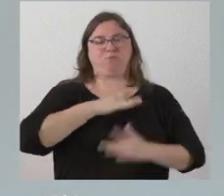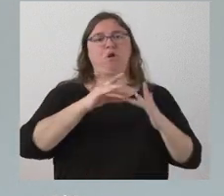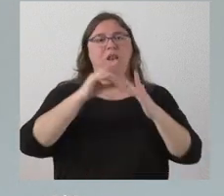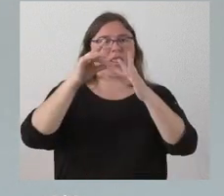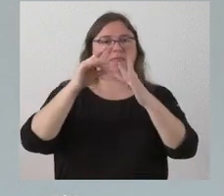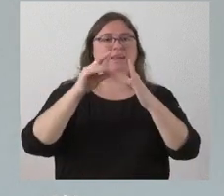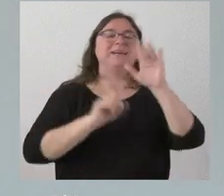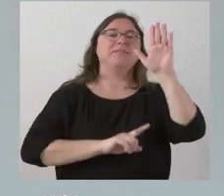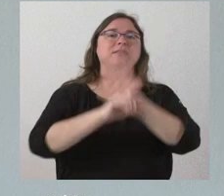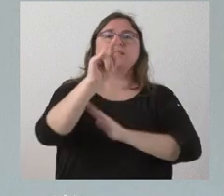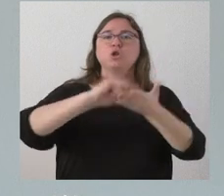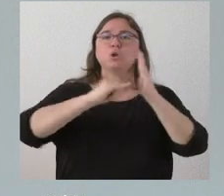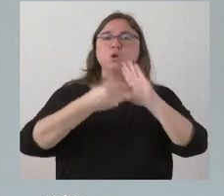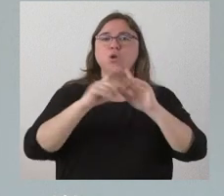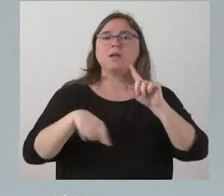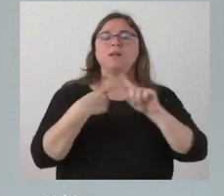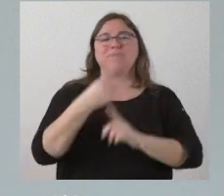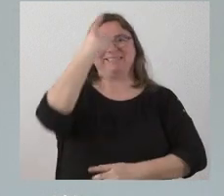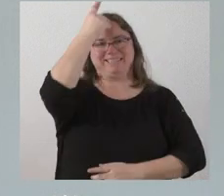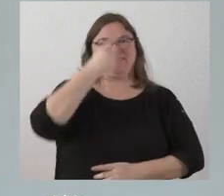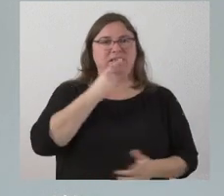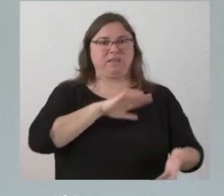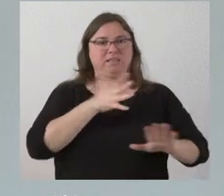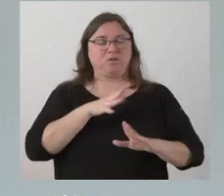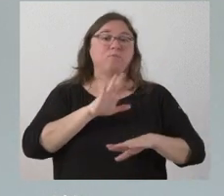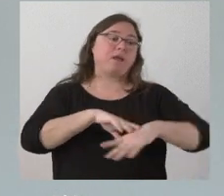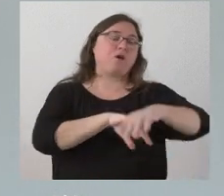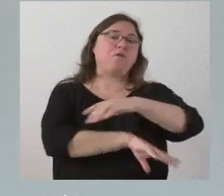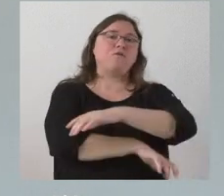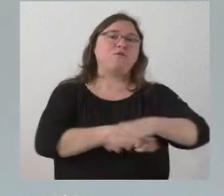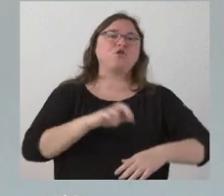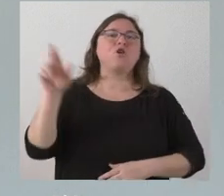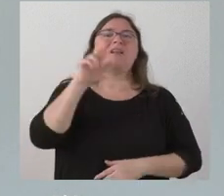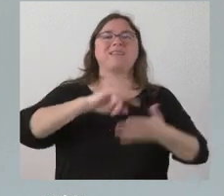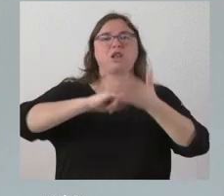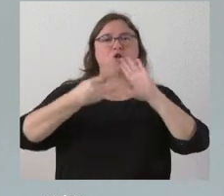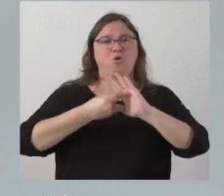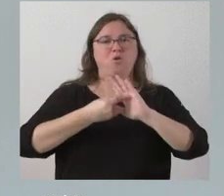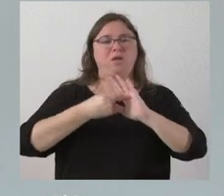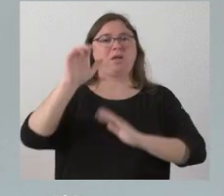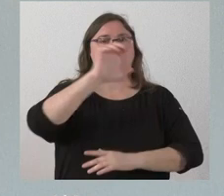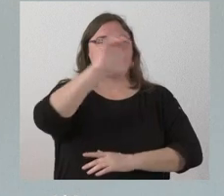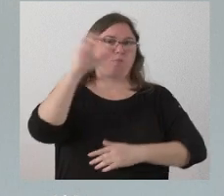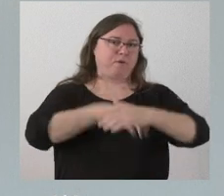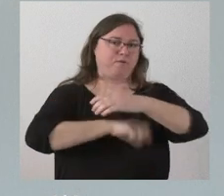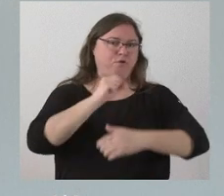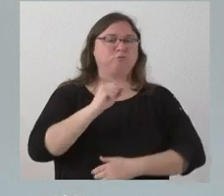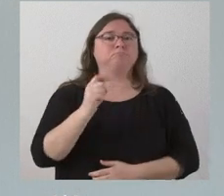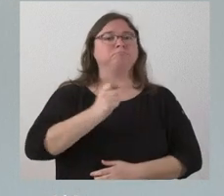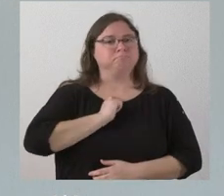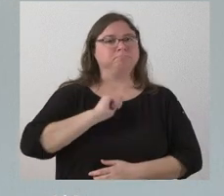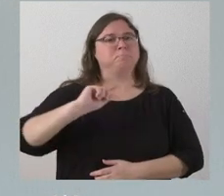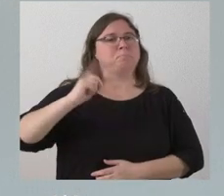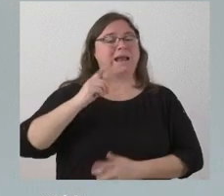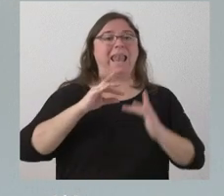tecnológico y de digitalización ante los fondos RITECH de la Unión Europea ha podido obtener y ha podido